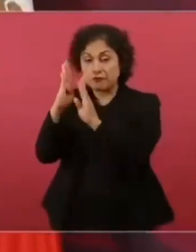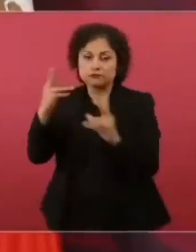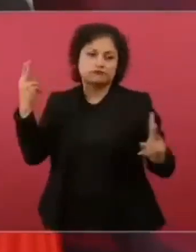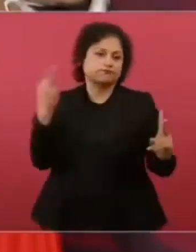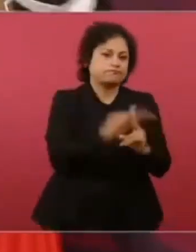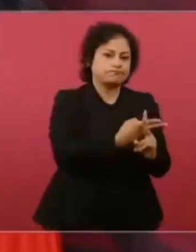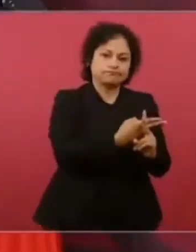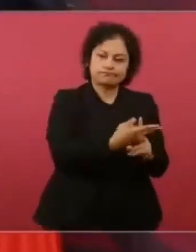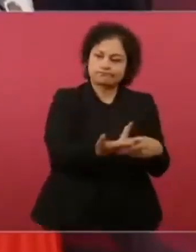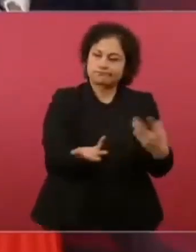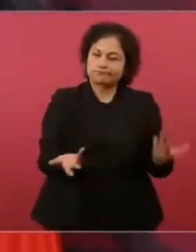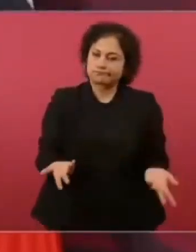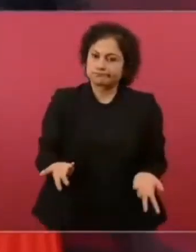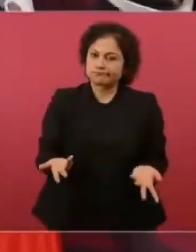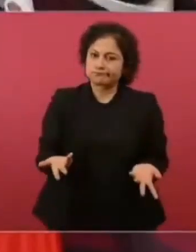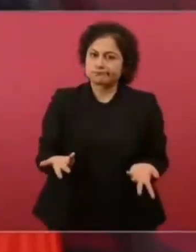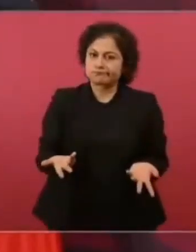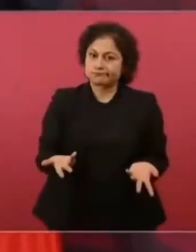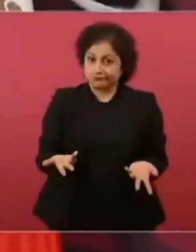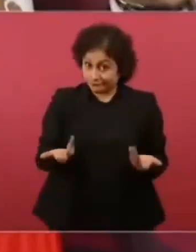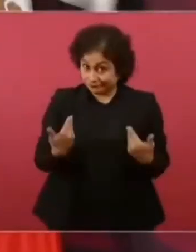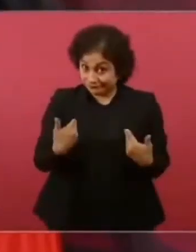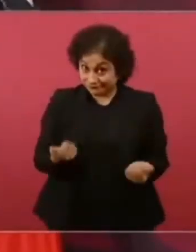por eso lo mejor es la unidad